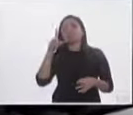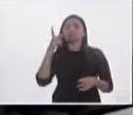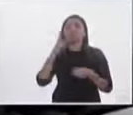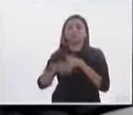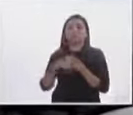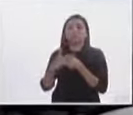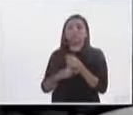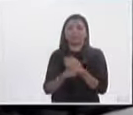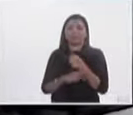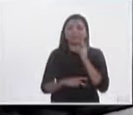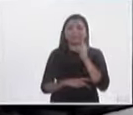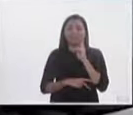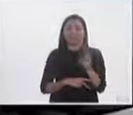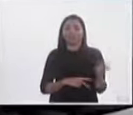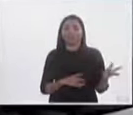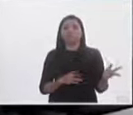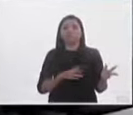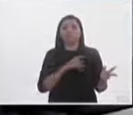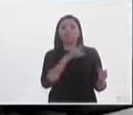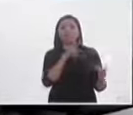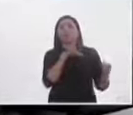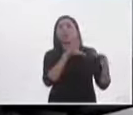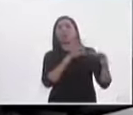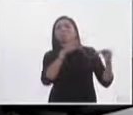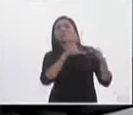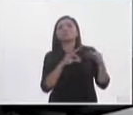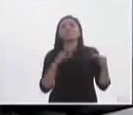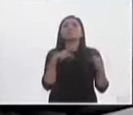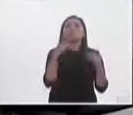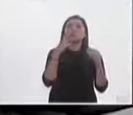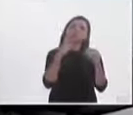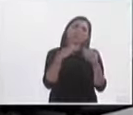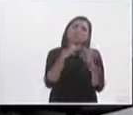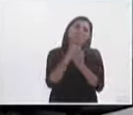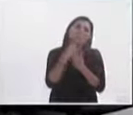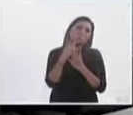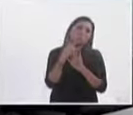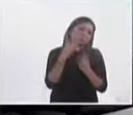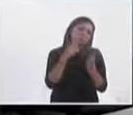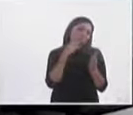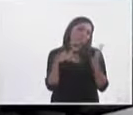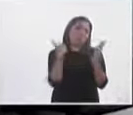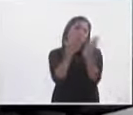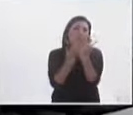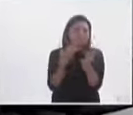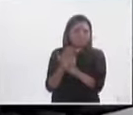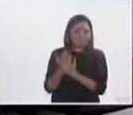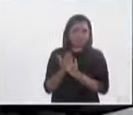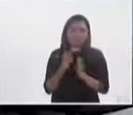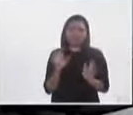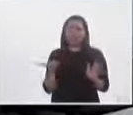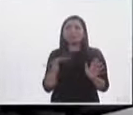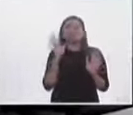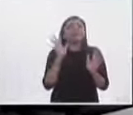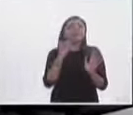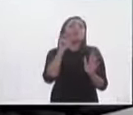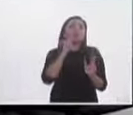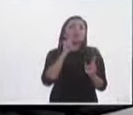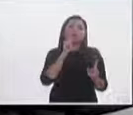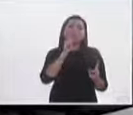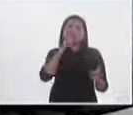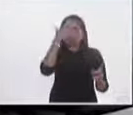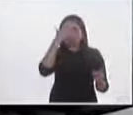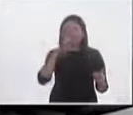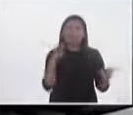encuentra un déficit de argumentación y de explicación de propuestas fuera de las que todo mundo ya sabemos ¿no? más